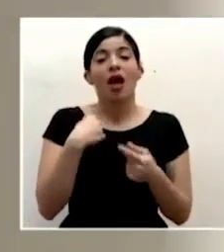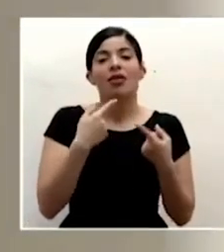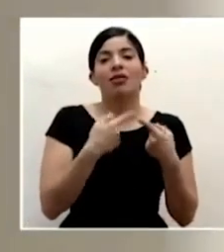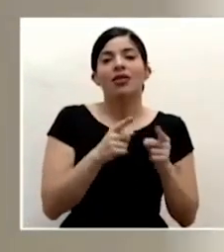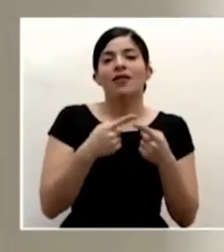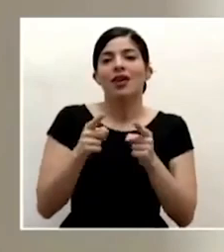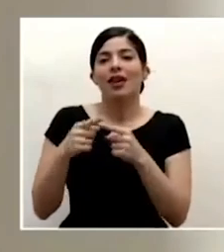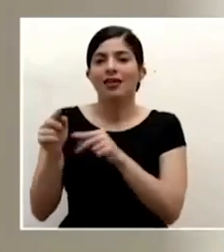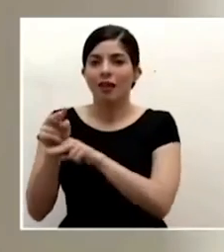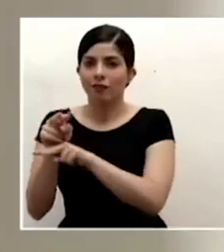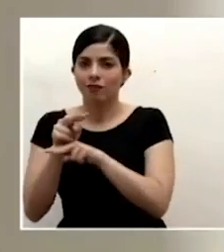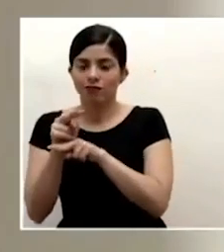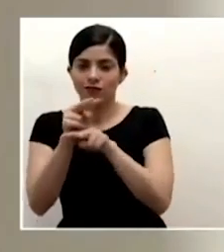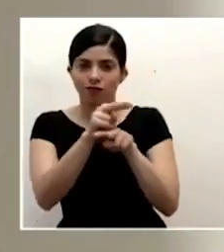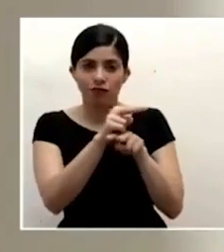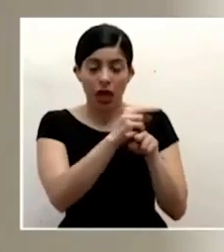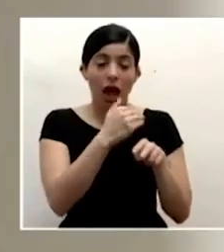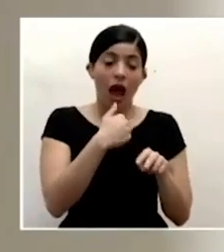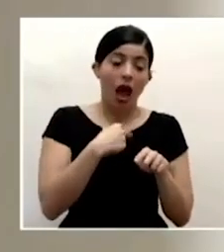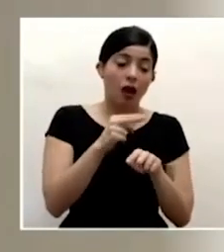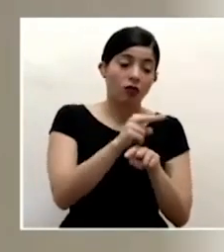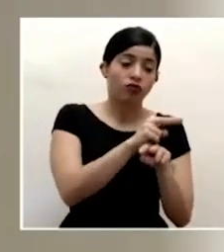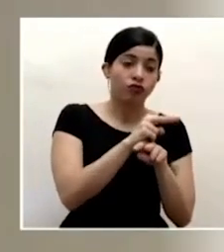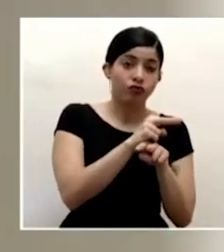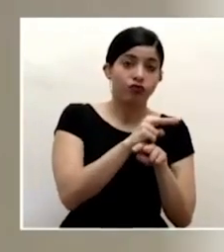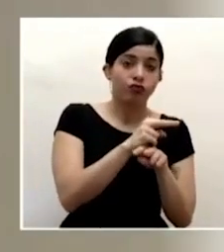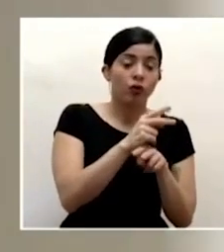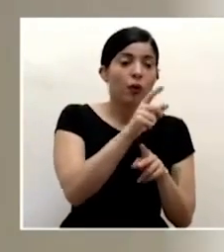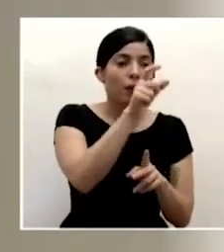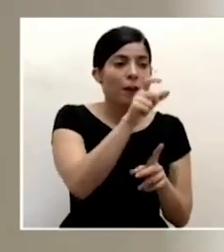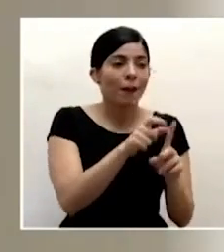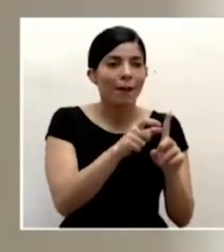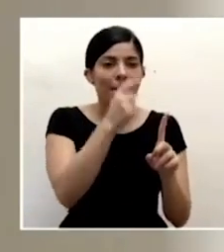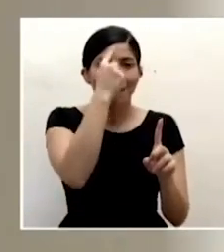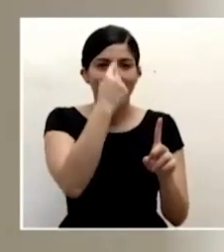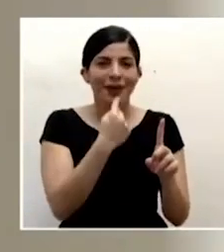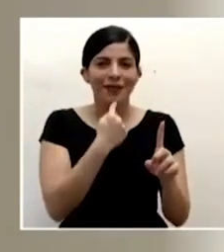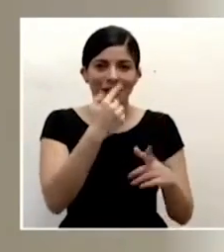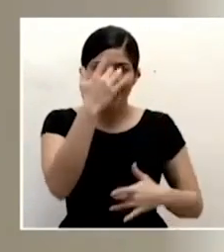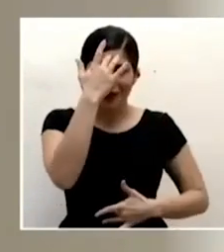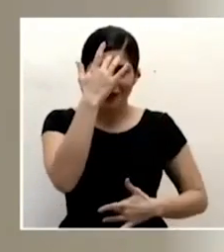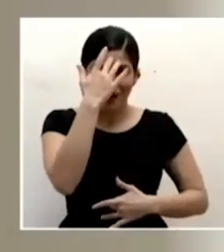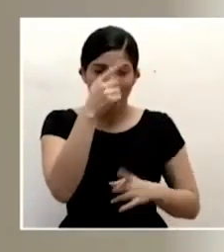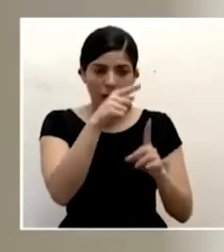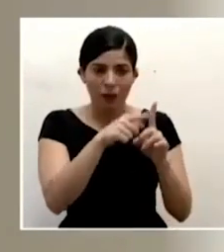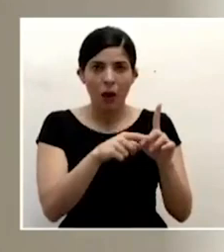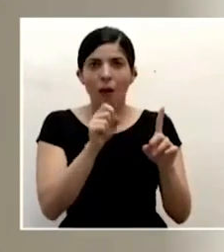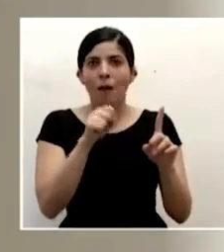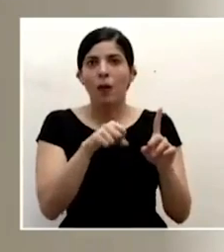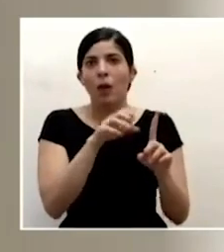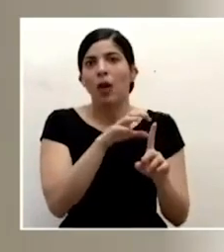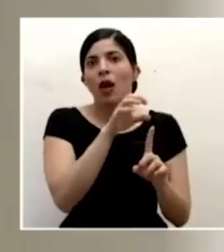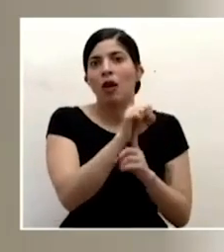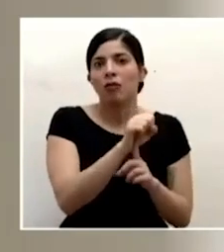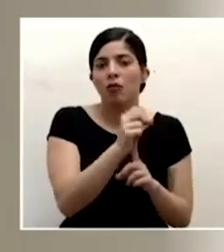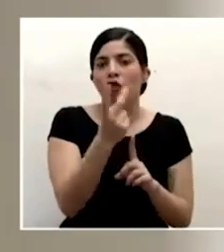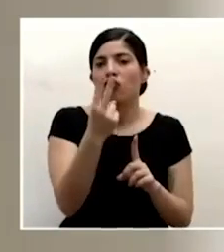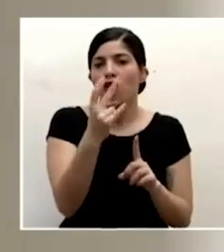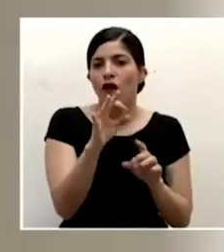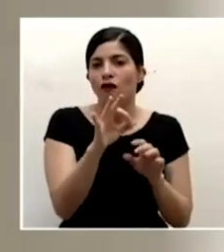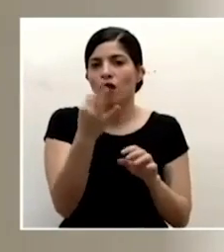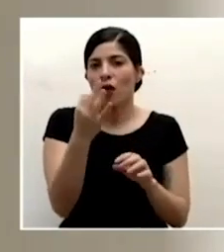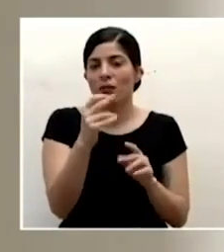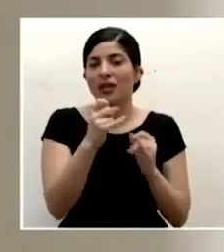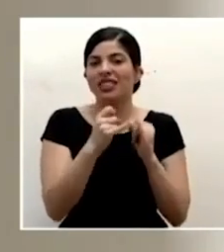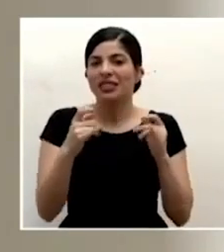vigilancia que es por definición de caso en donde tenemos la posibilidad de captar de dos formas personas asintomáticas una es cuando